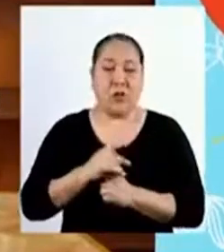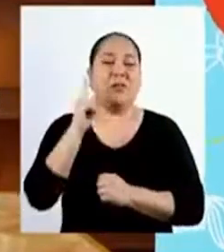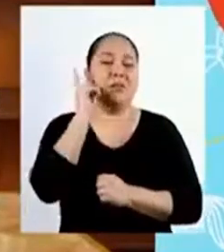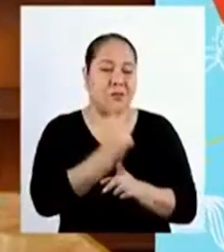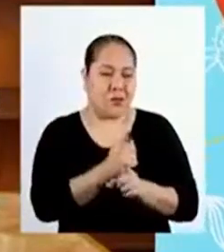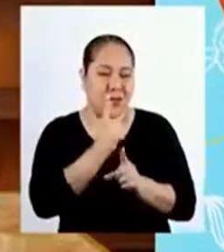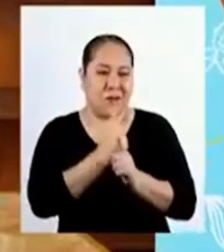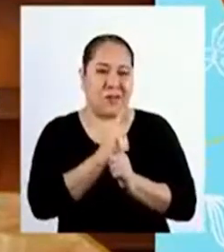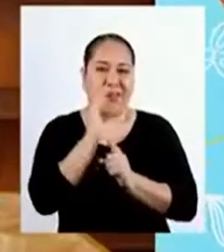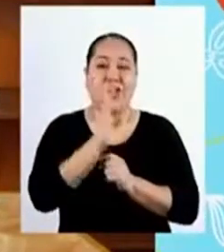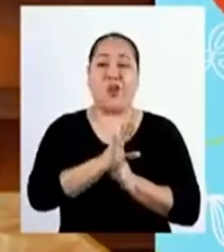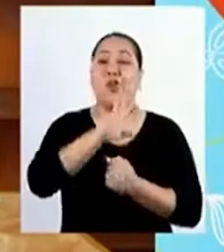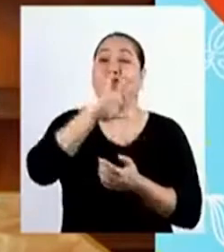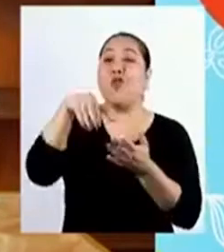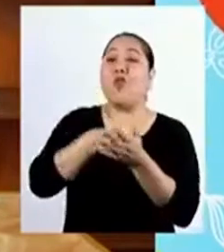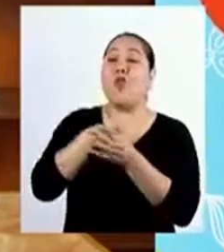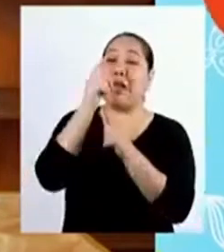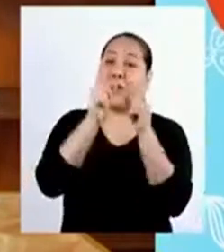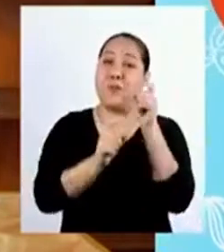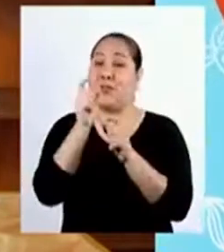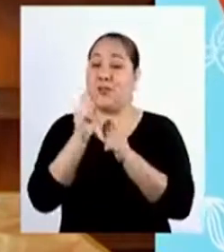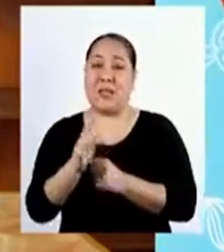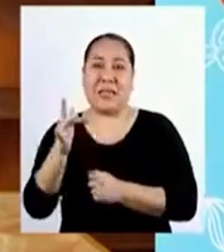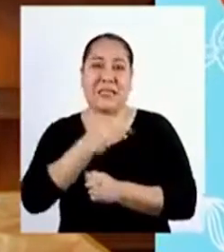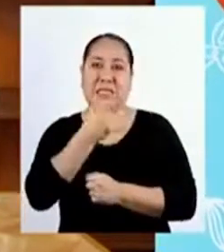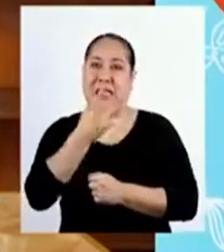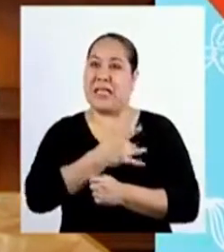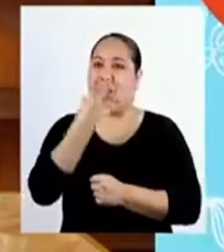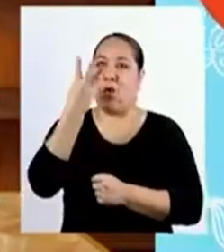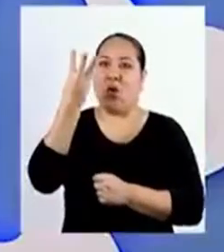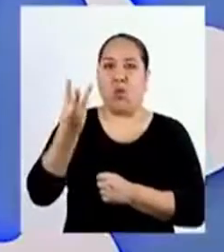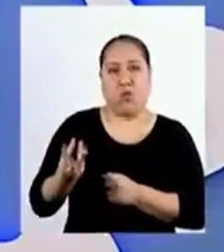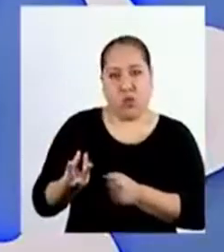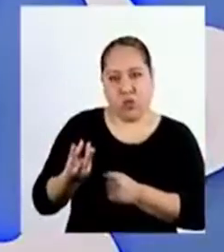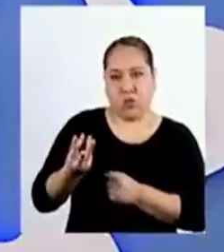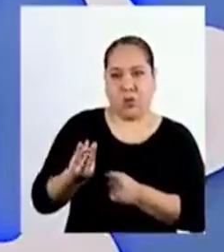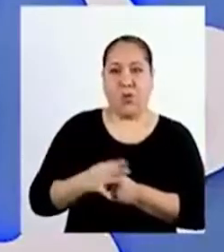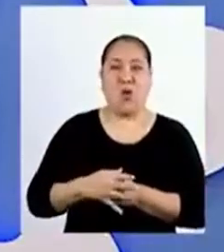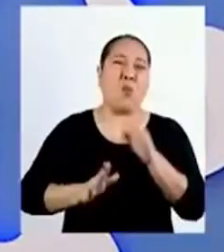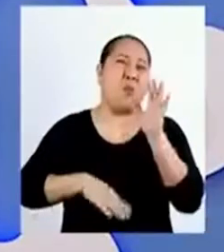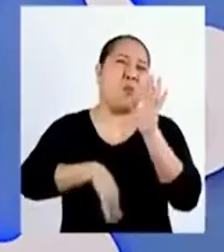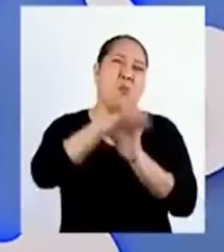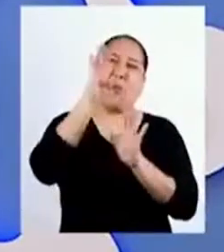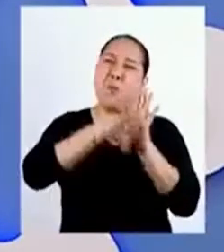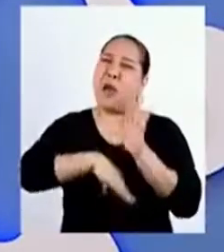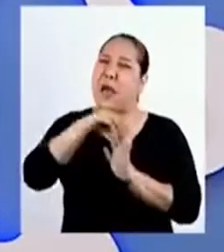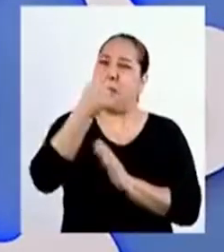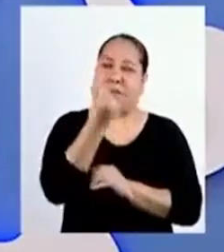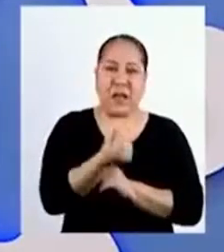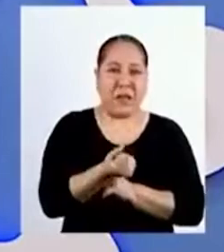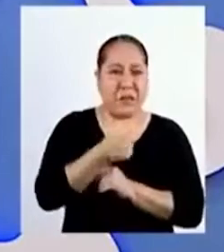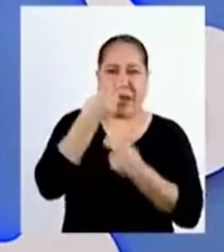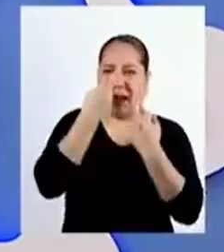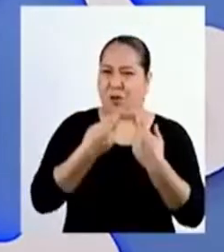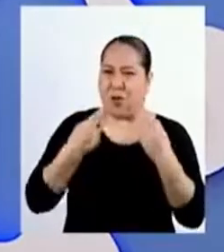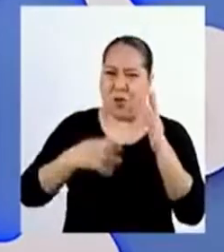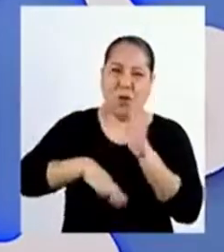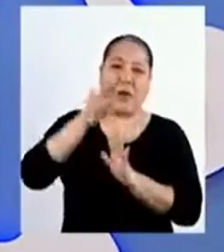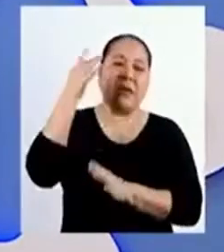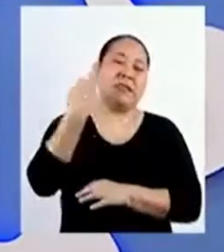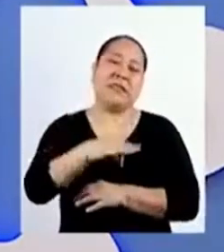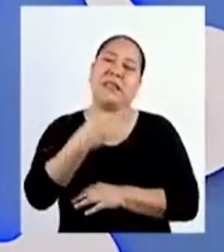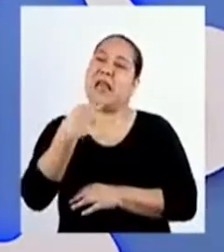Así es, Tocino. Todas las personas experimentan escasez. Por más dinero o recursos que tengamos, siempre